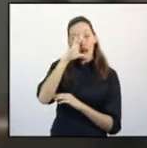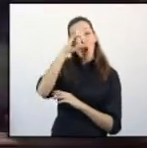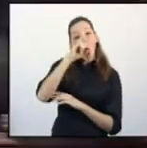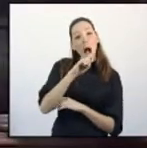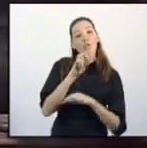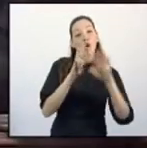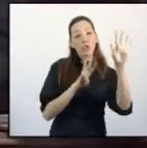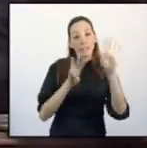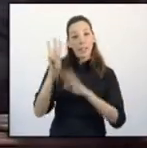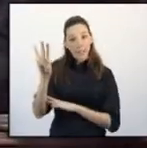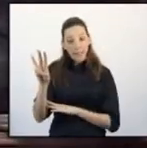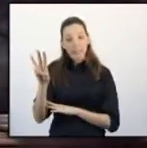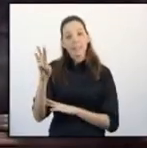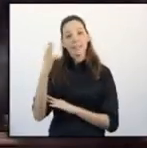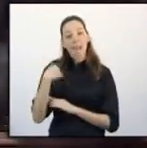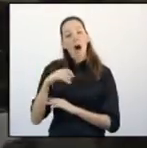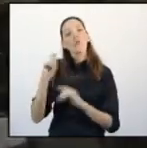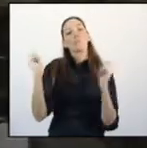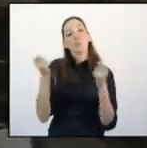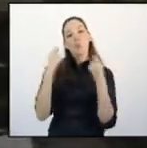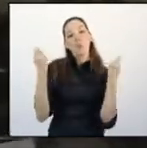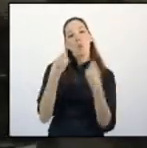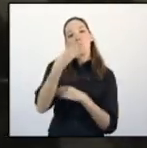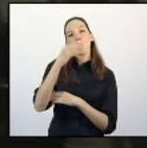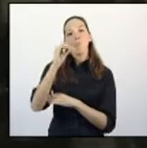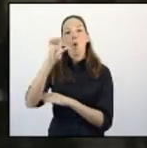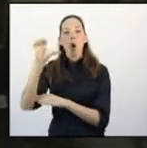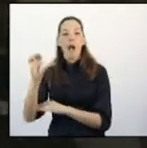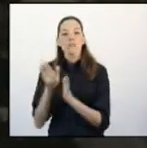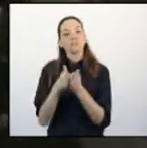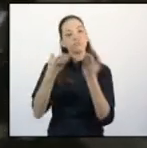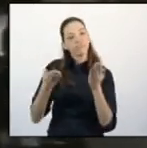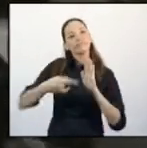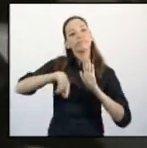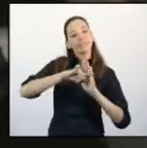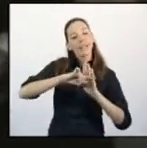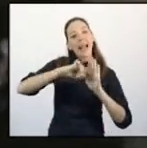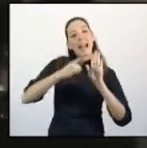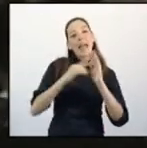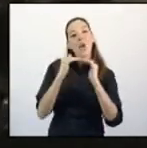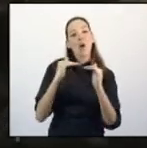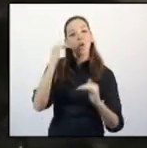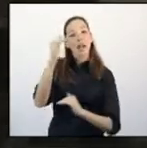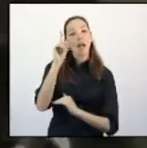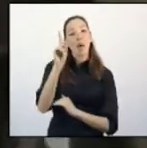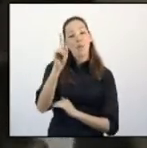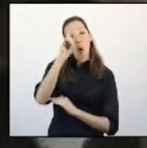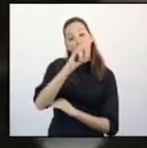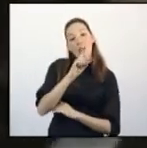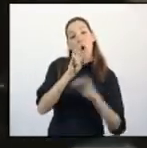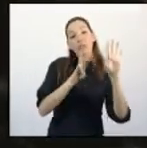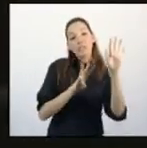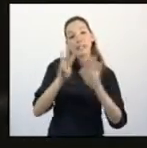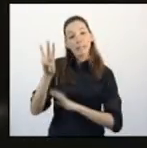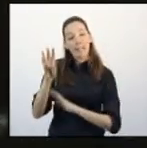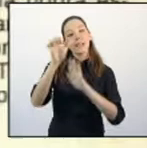de febrero de 1983 se publica en el Boletín Oficial como Ley Orgánica 1-1983